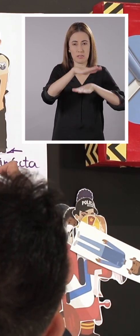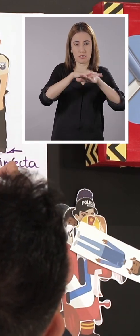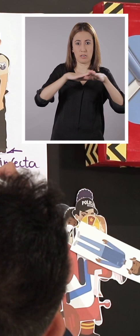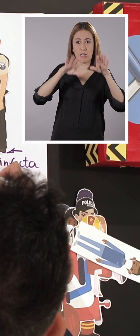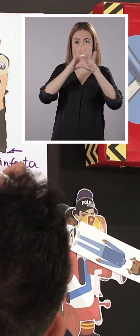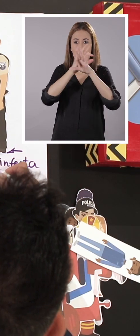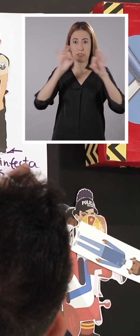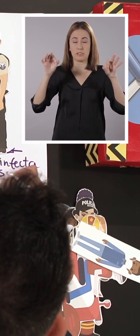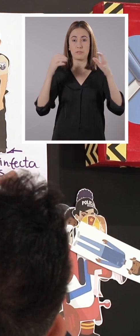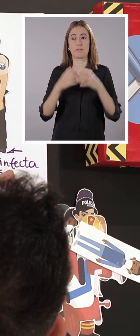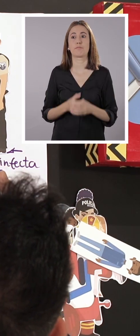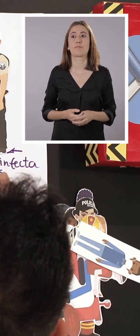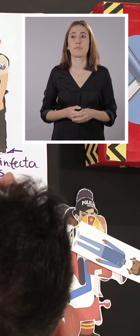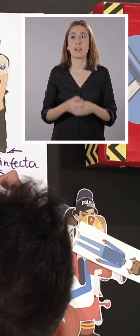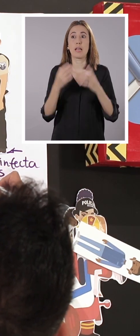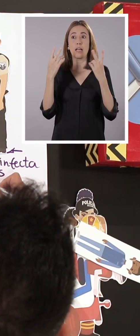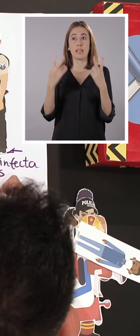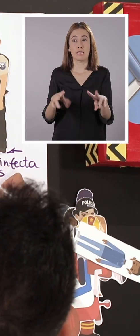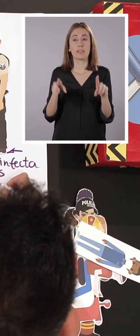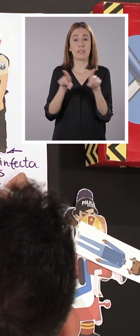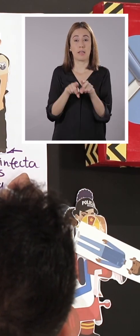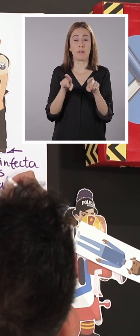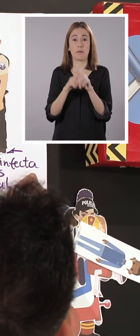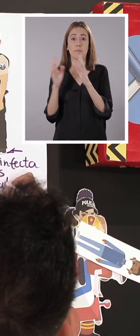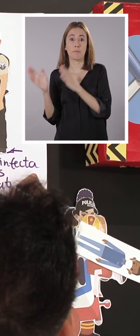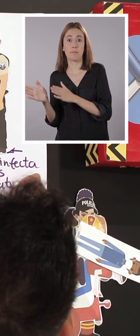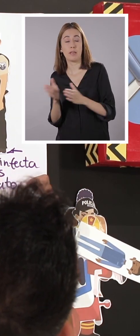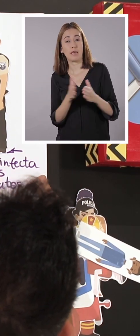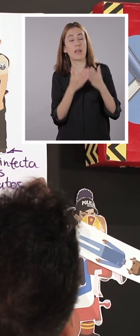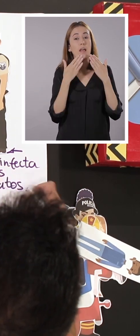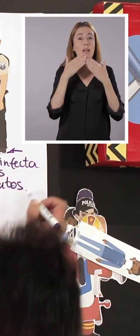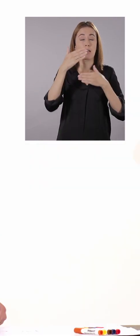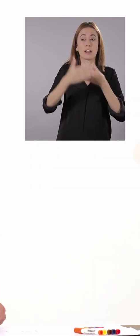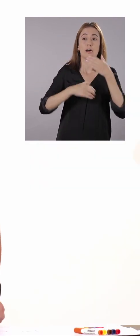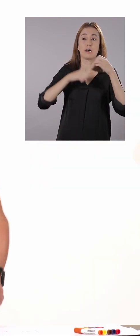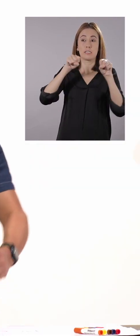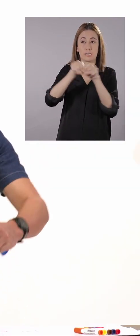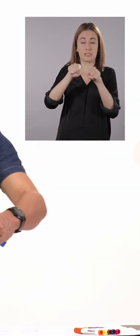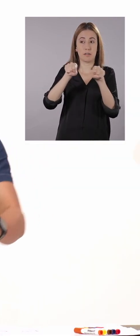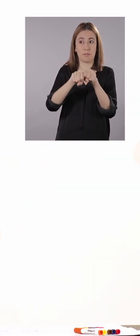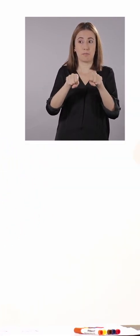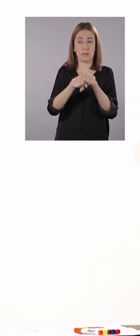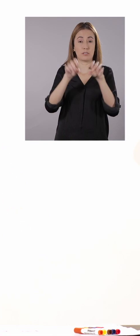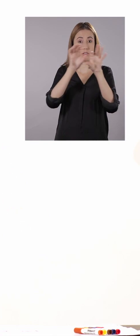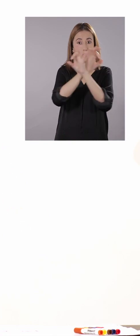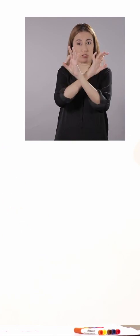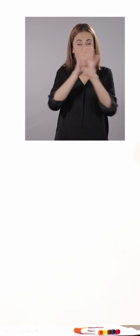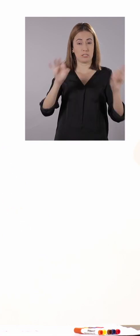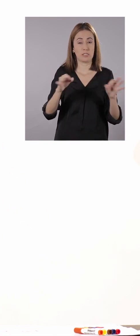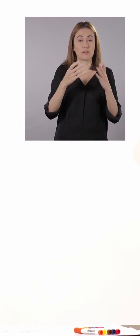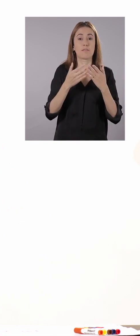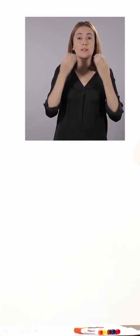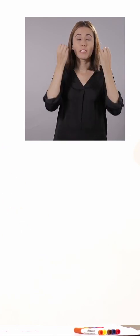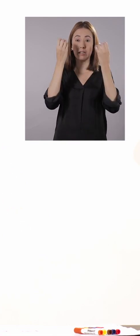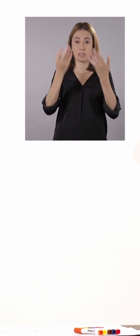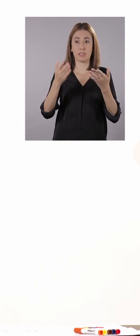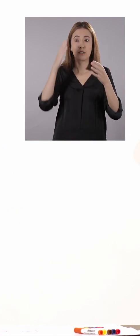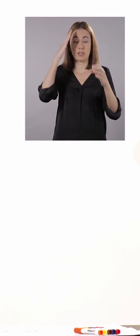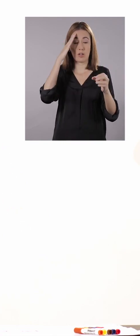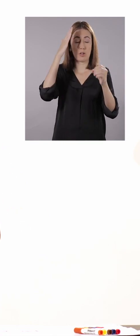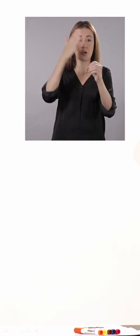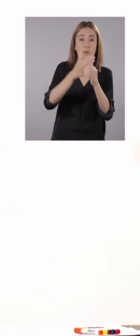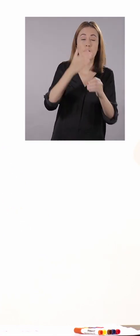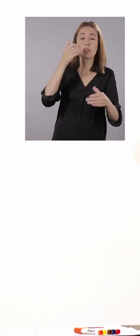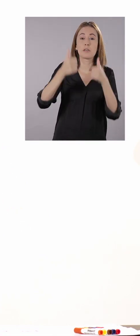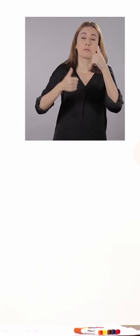Él, desinfecta sus zapatos. Ajá. Ok, pero uno de los objetivos de la